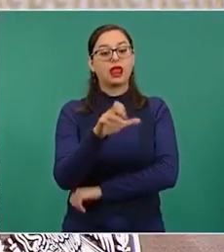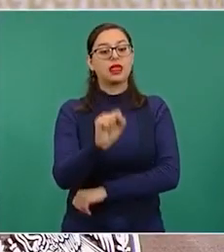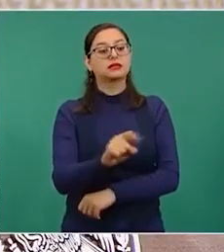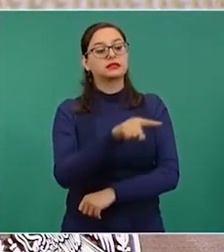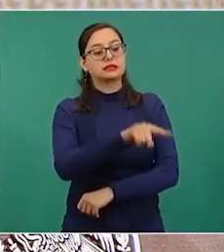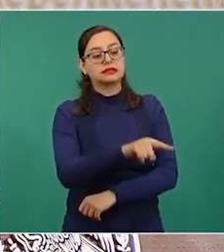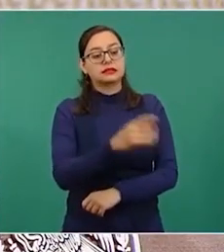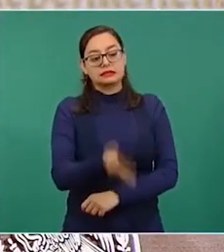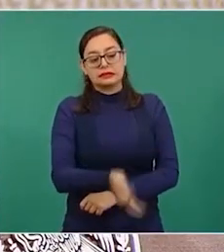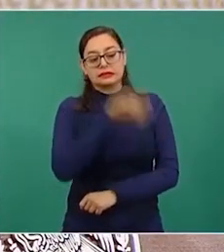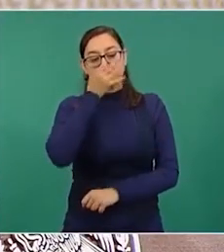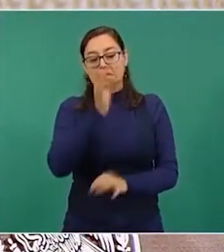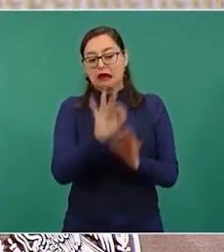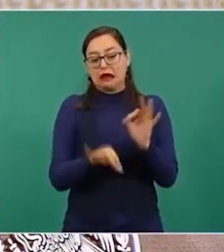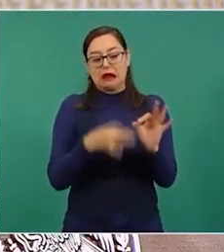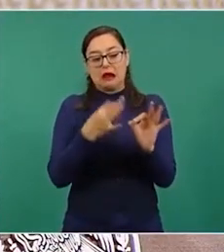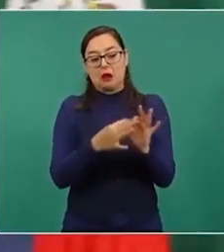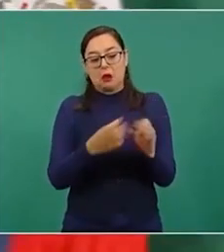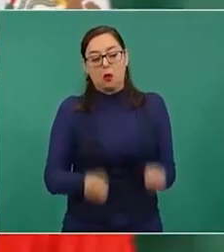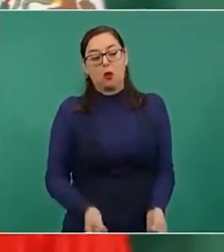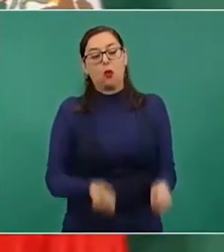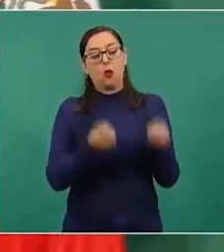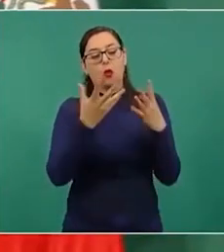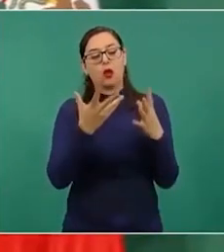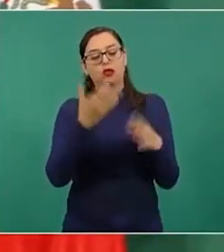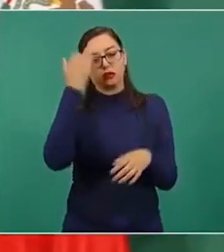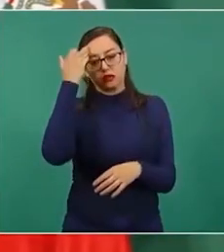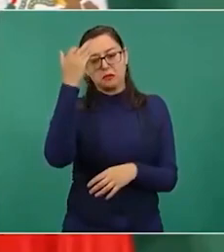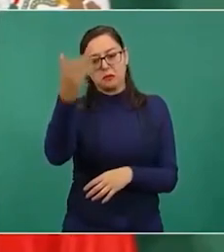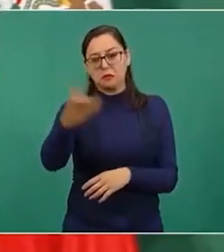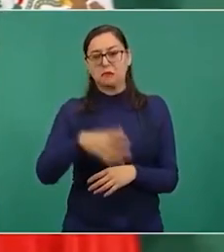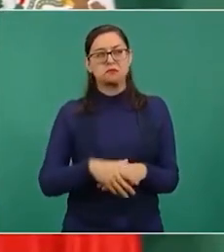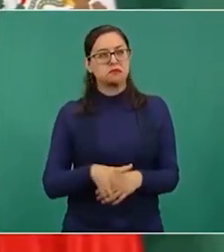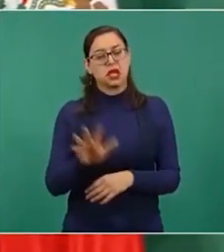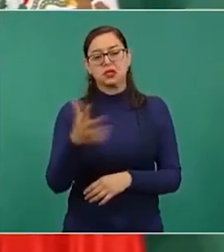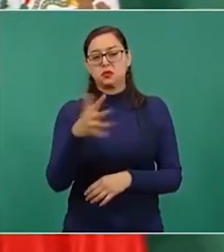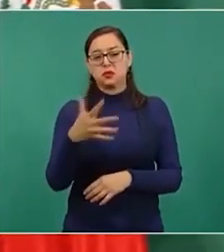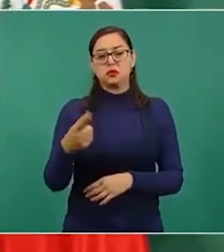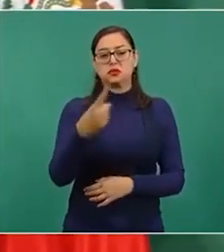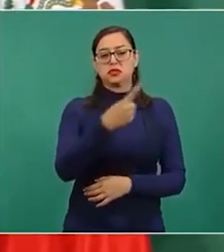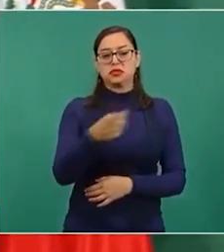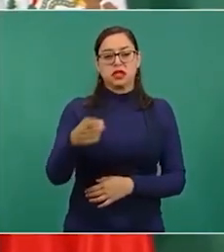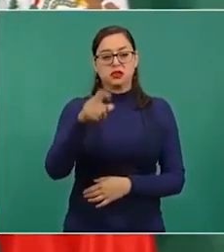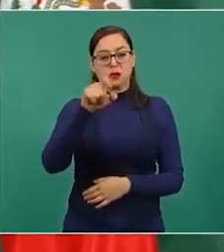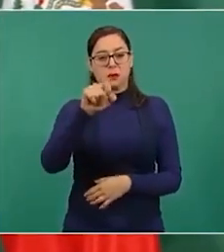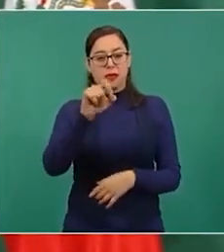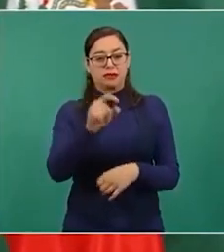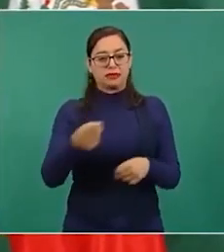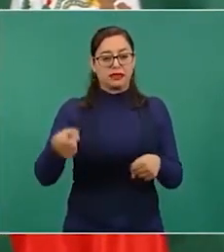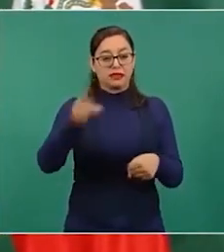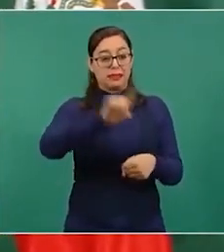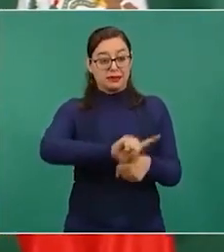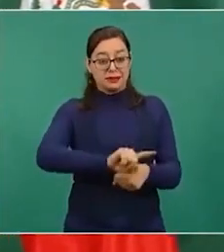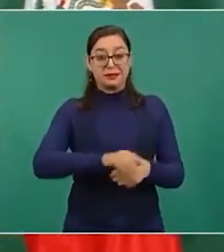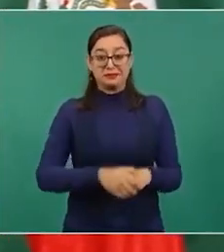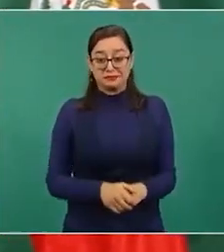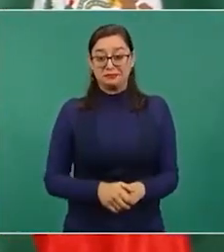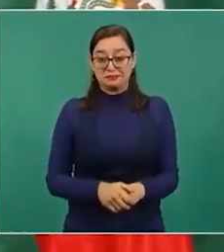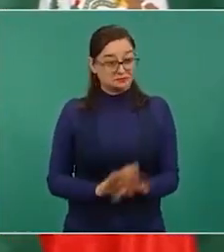pues pues como 120 días más o menos